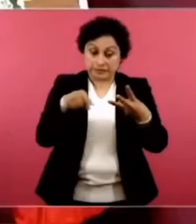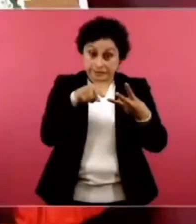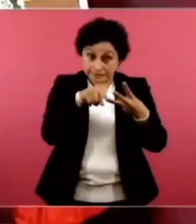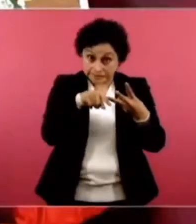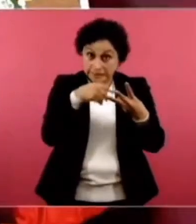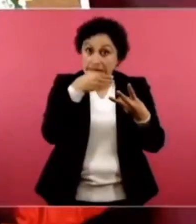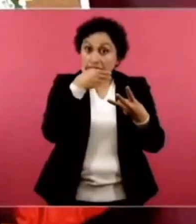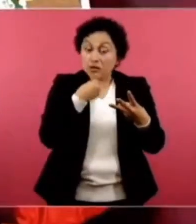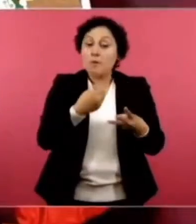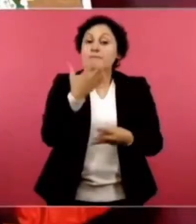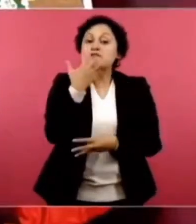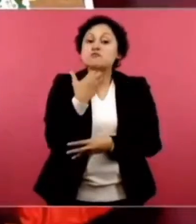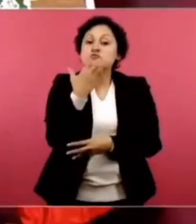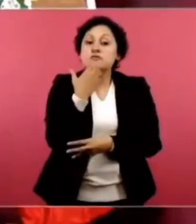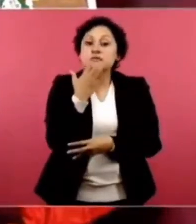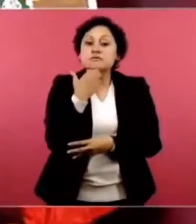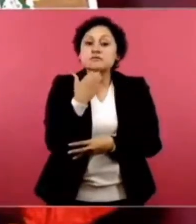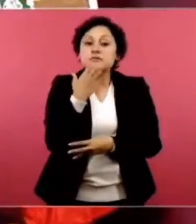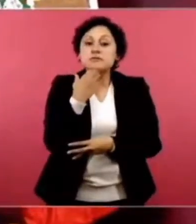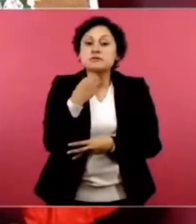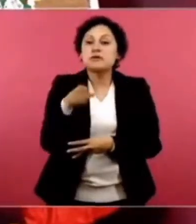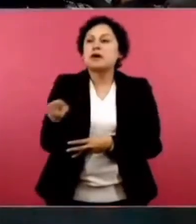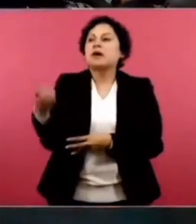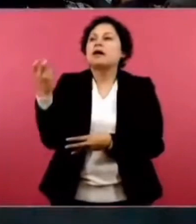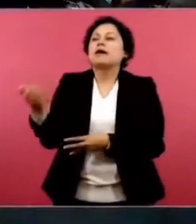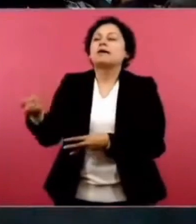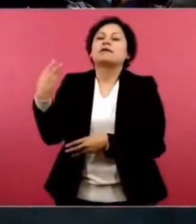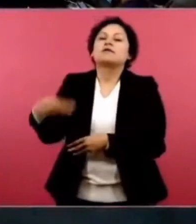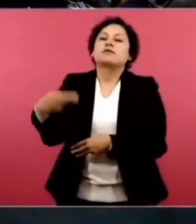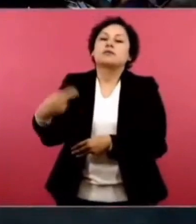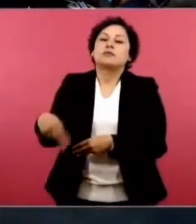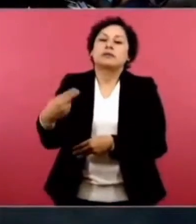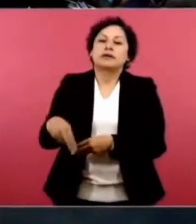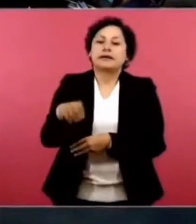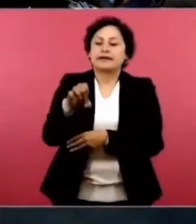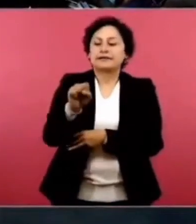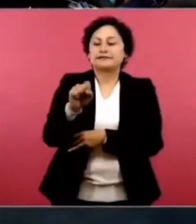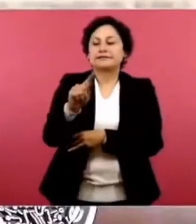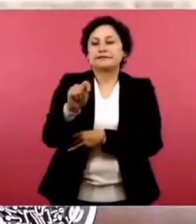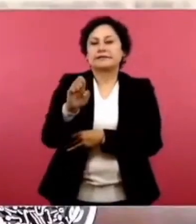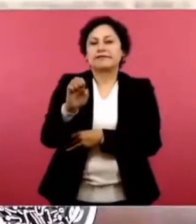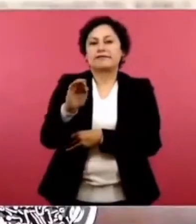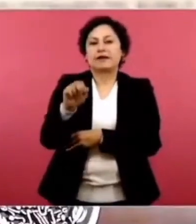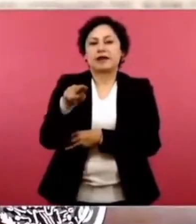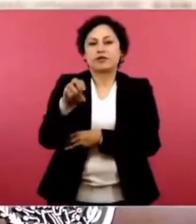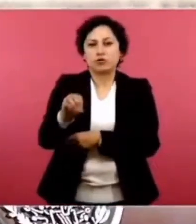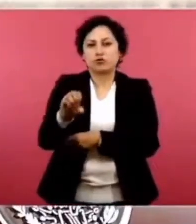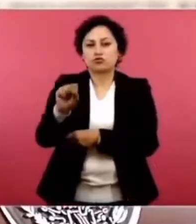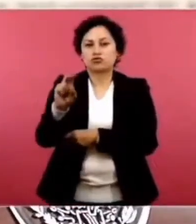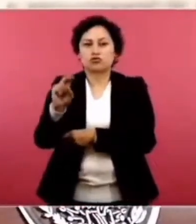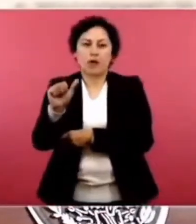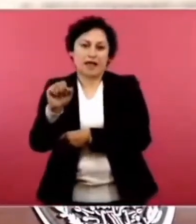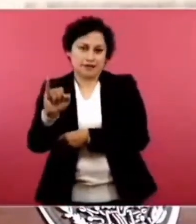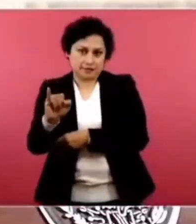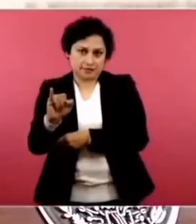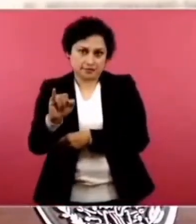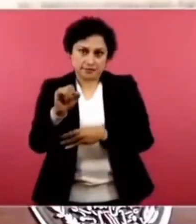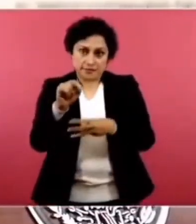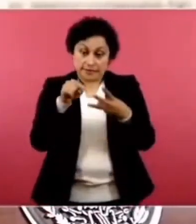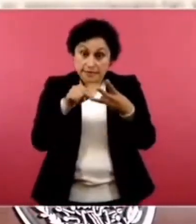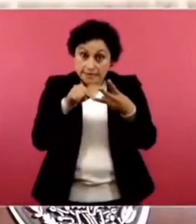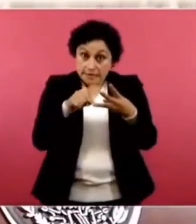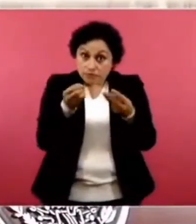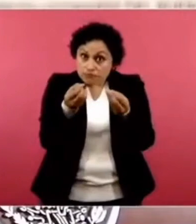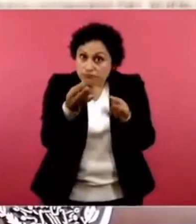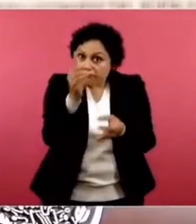Estefano Suárez Estefano Suárez Ese lo recomiendo